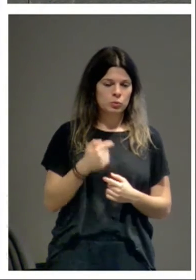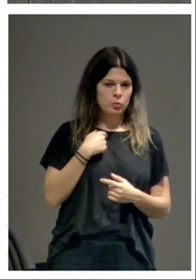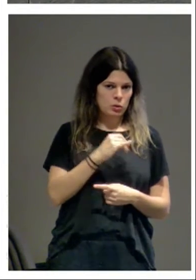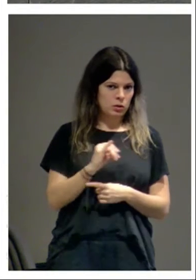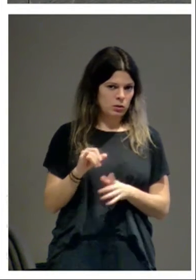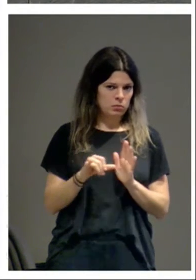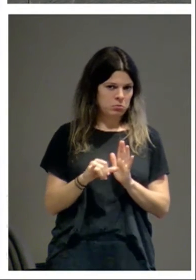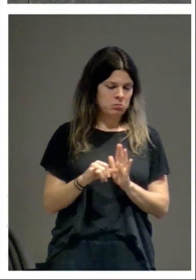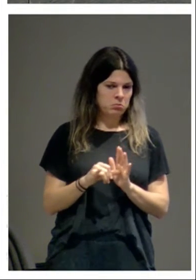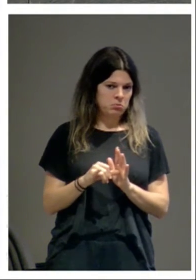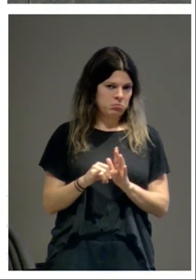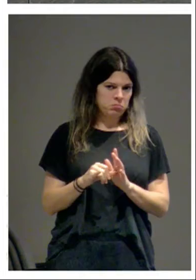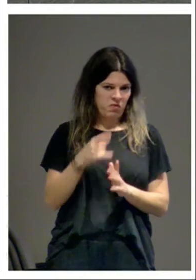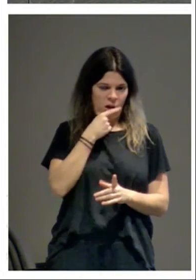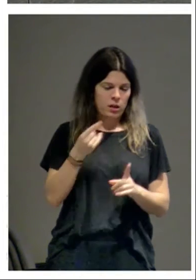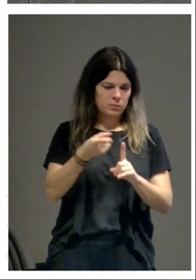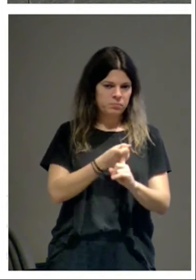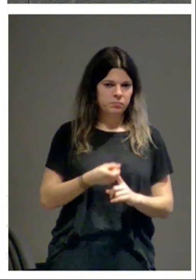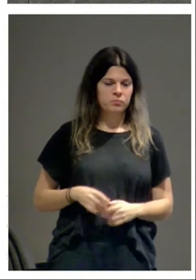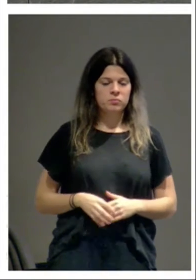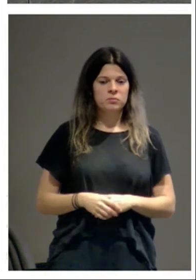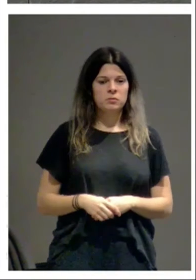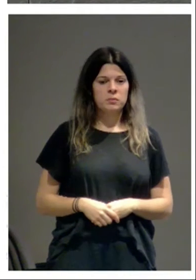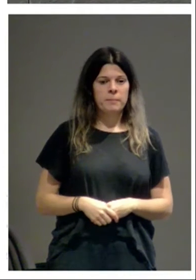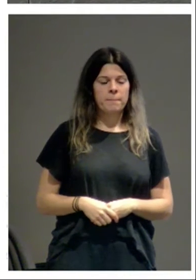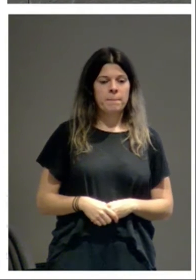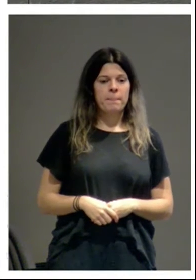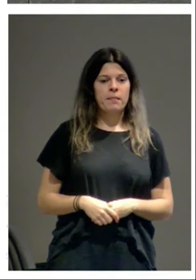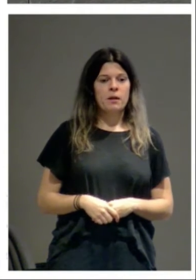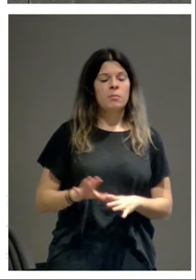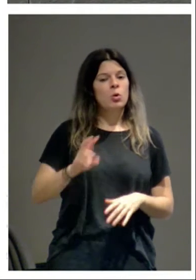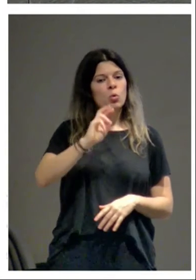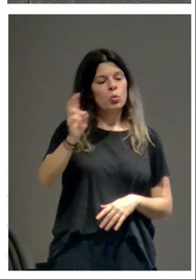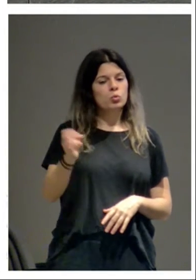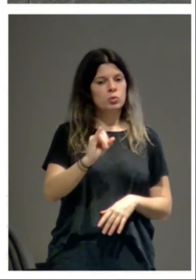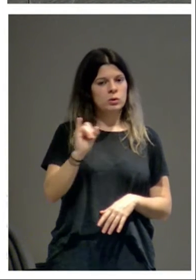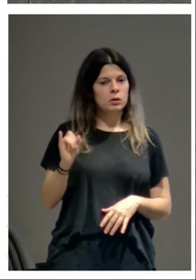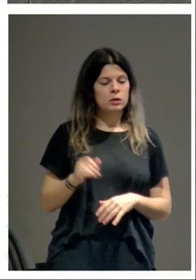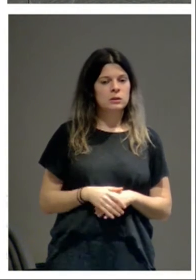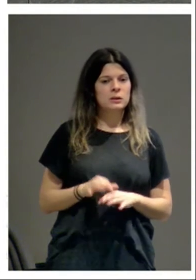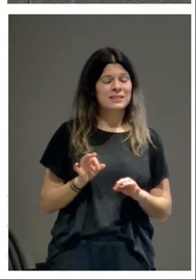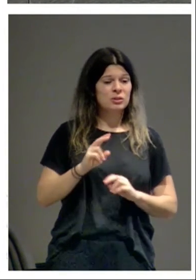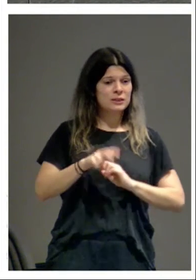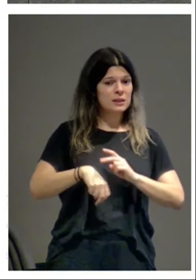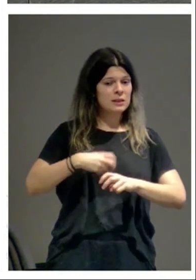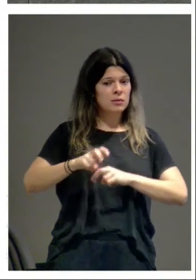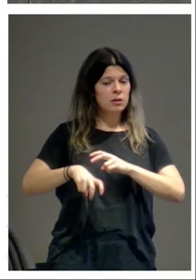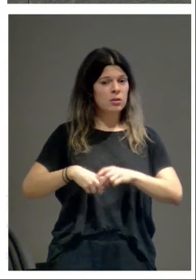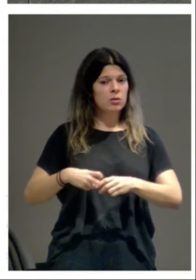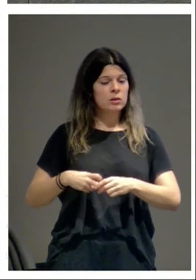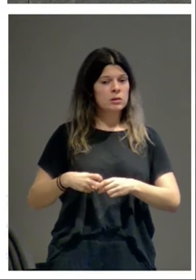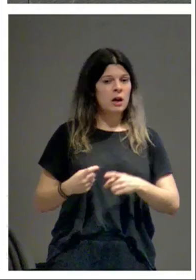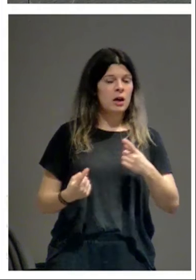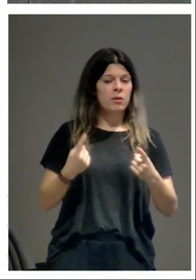más a mano, básicamente. Pero otros también. Esas restauraciones han permitido en